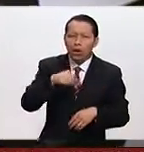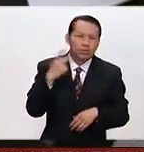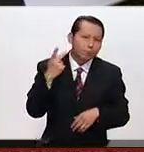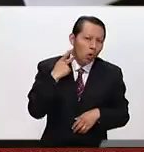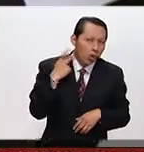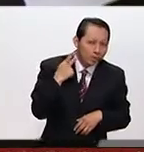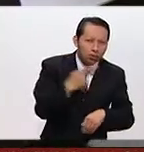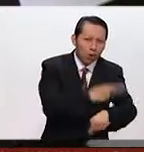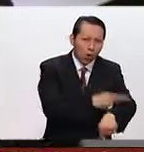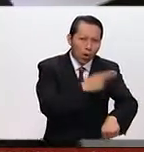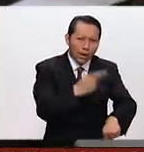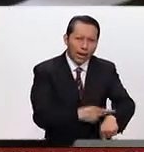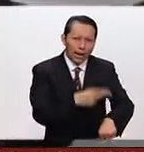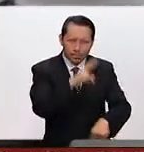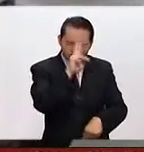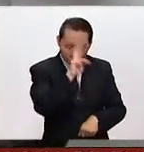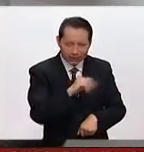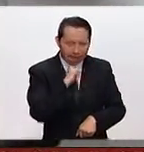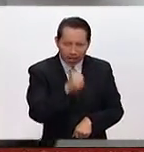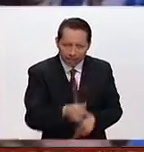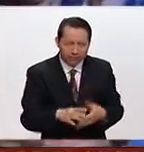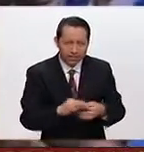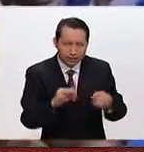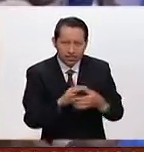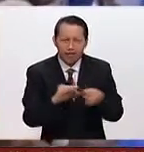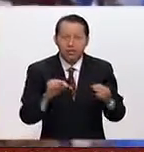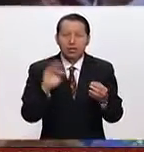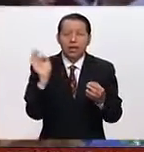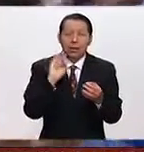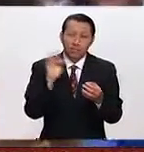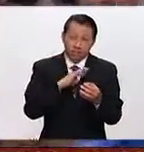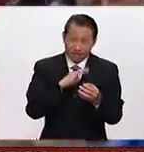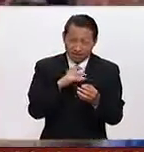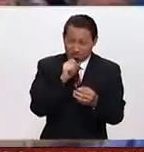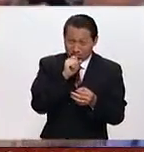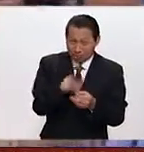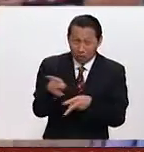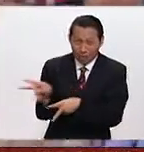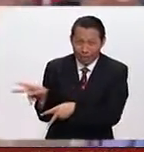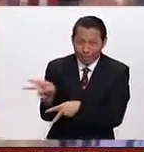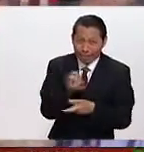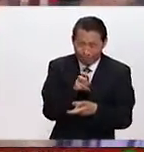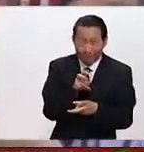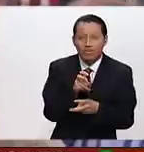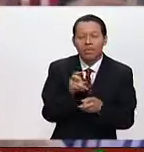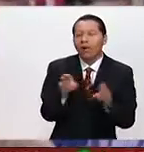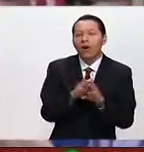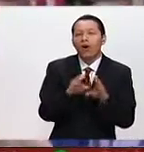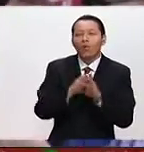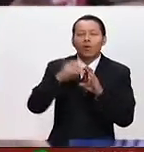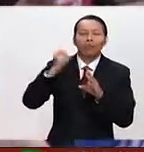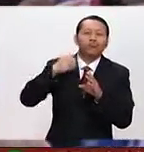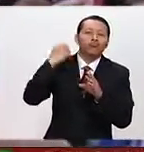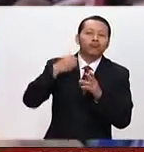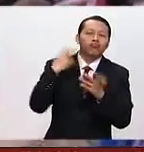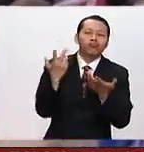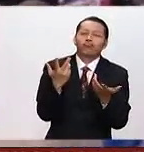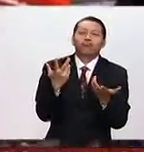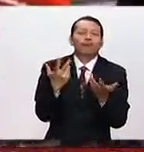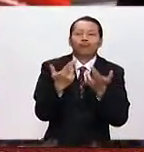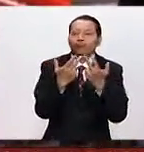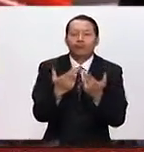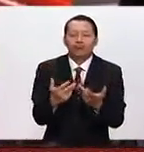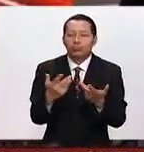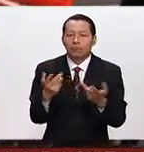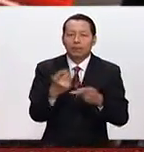Y cuando se habla y se habla de la posibilidad de que haya sido plagiado este discurso, bueno, pues se le hace un hoyo a ese argumento. Así que se puso la